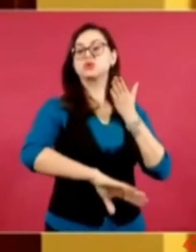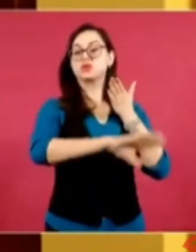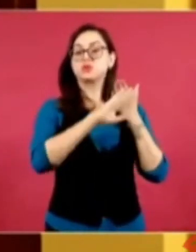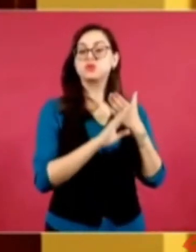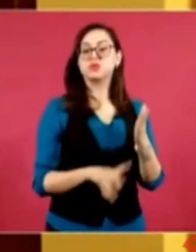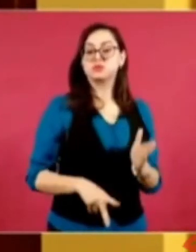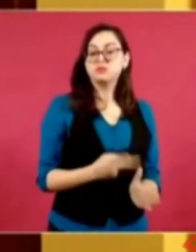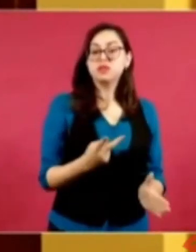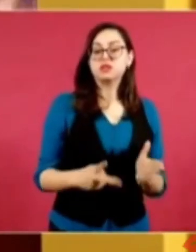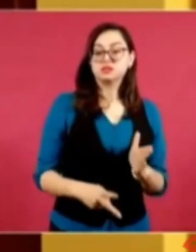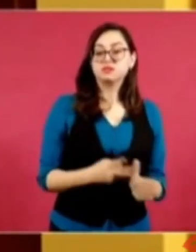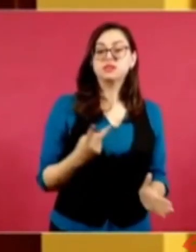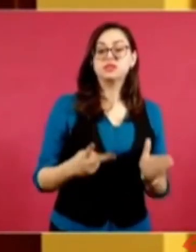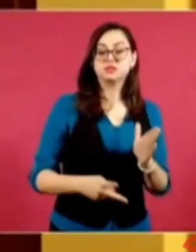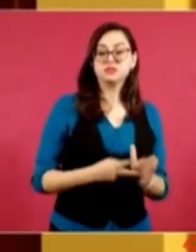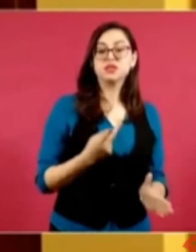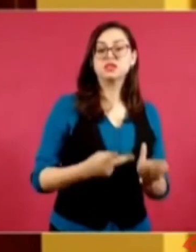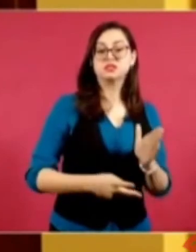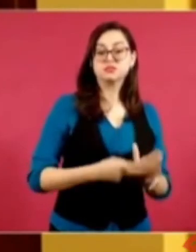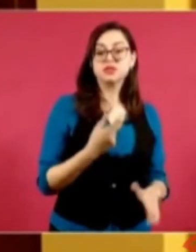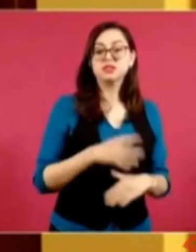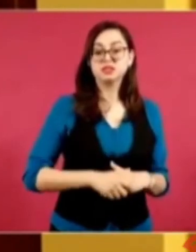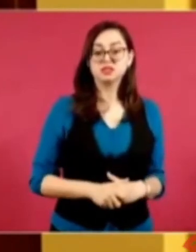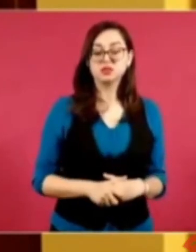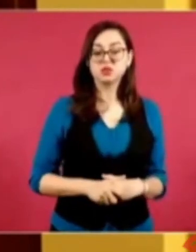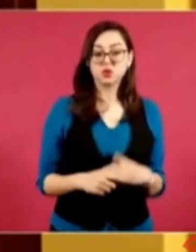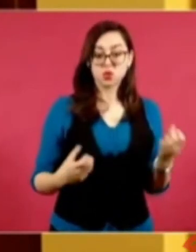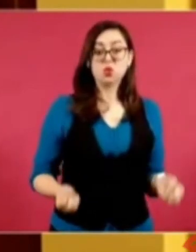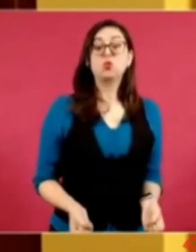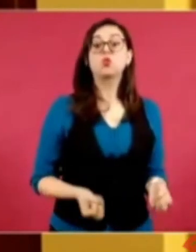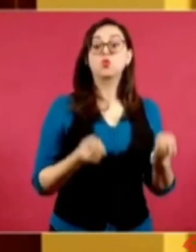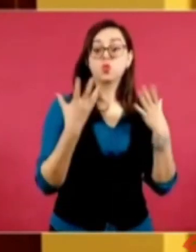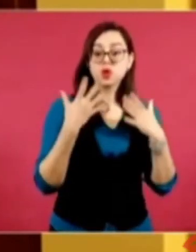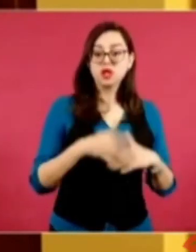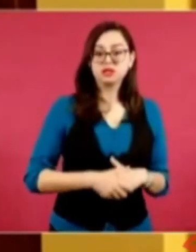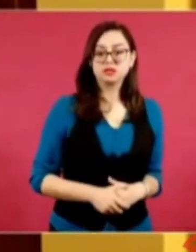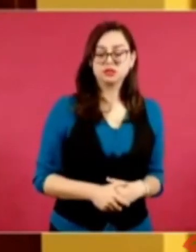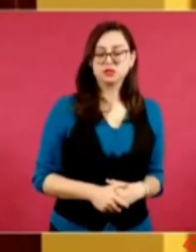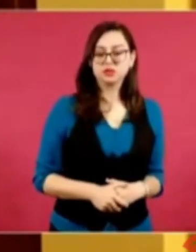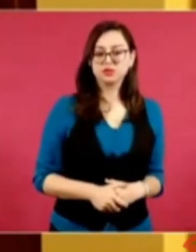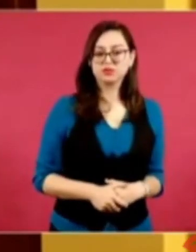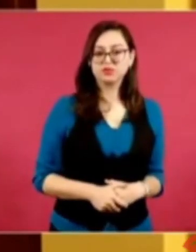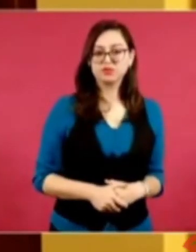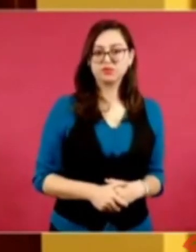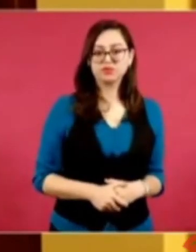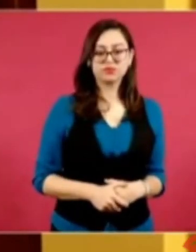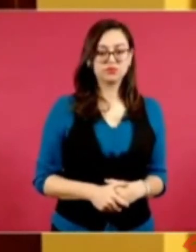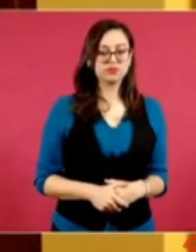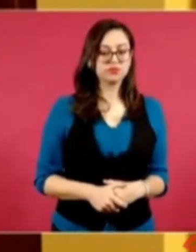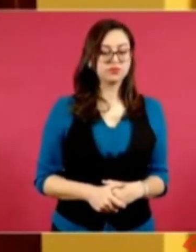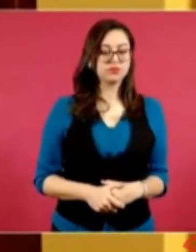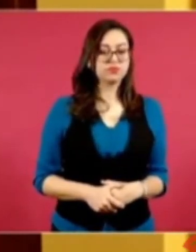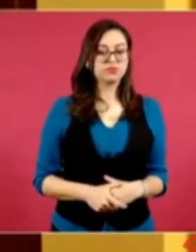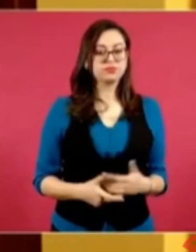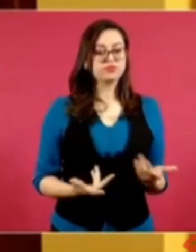cuánto dinero mal habido de procedencia